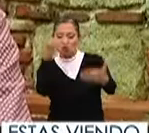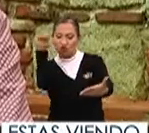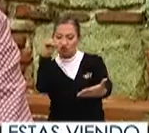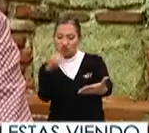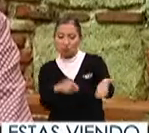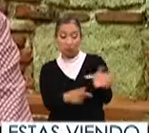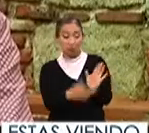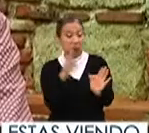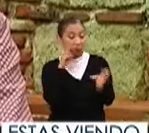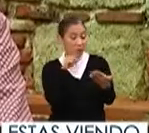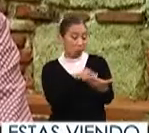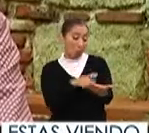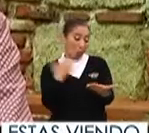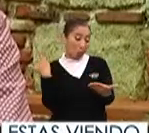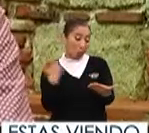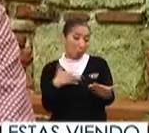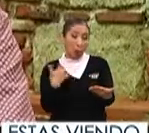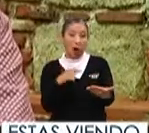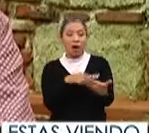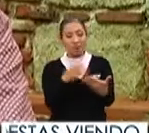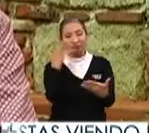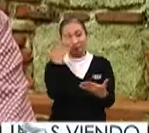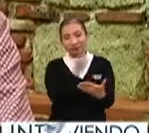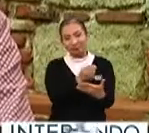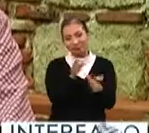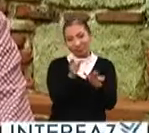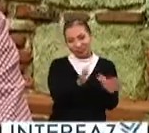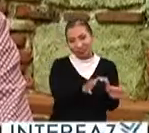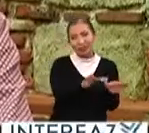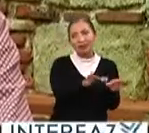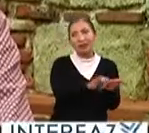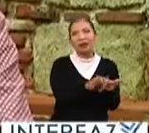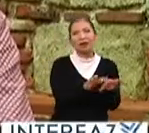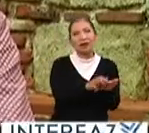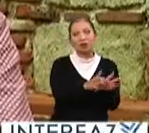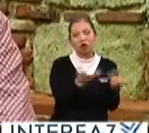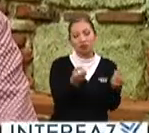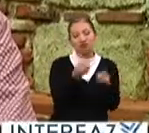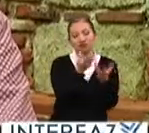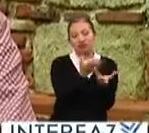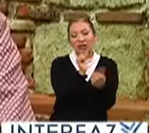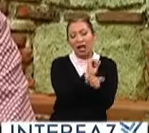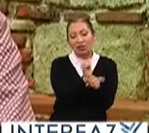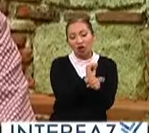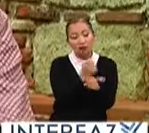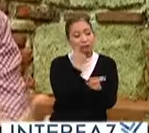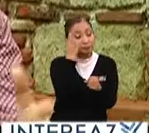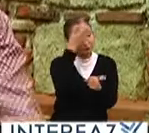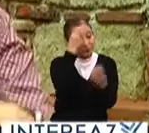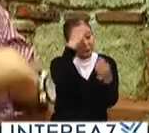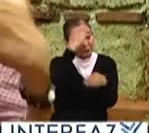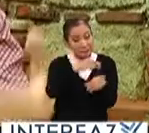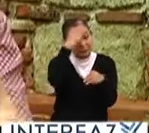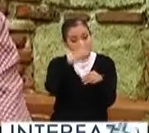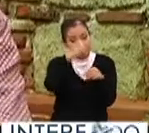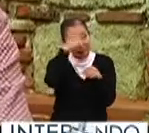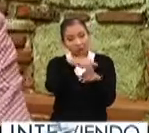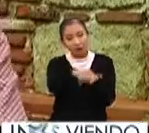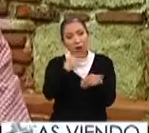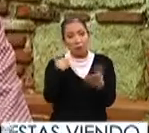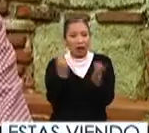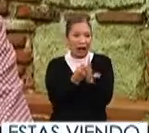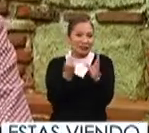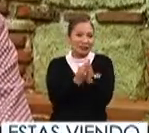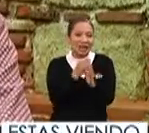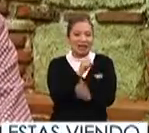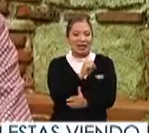Y nada, fue como, pues muy bonito por un lado, ¿no? Como compartir eso con los actores y que literalmente fueran a